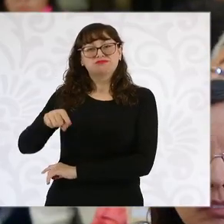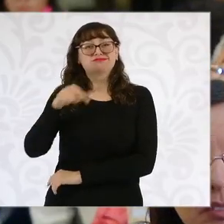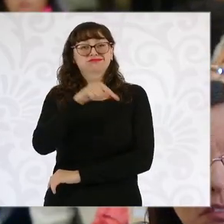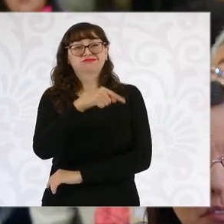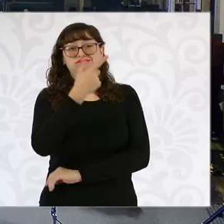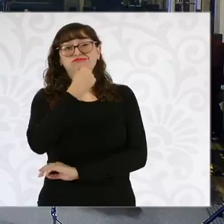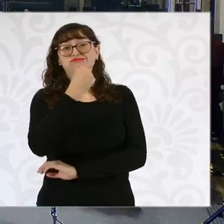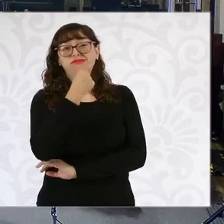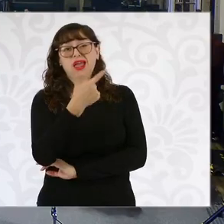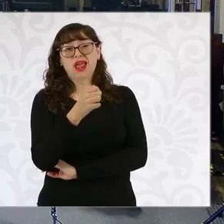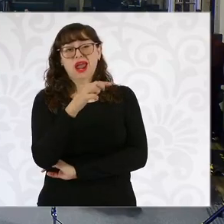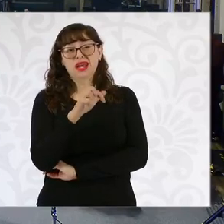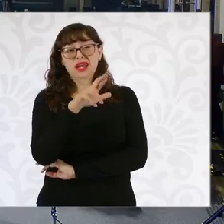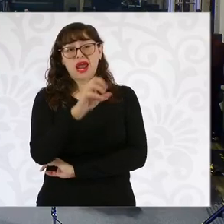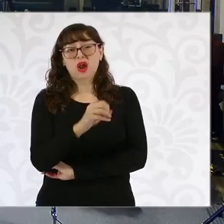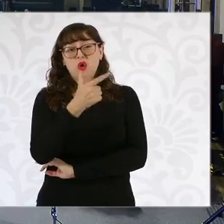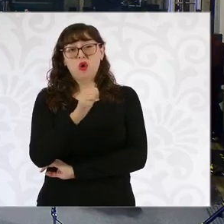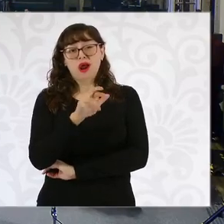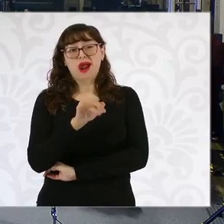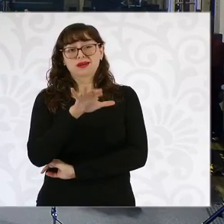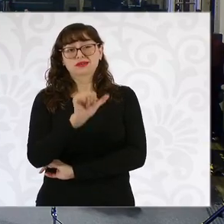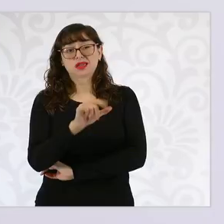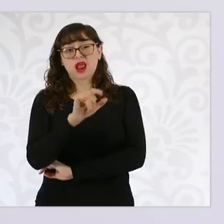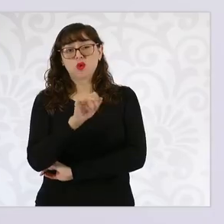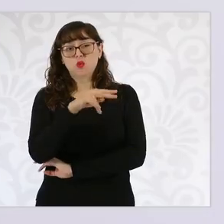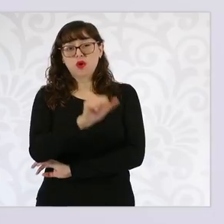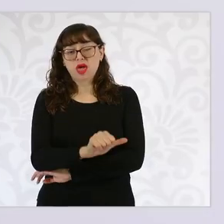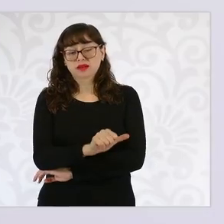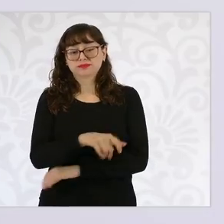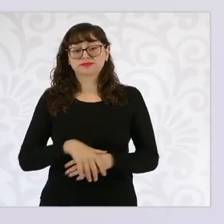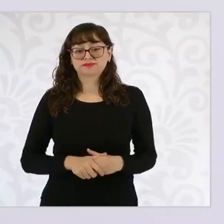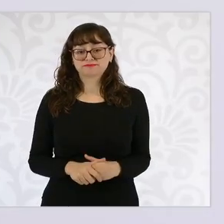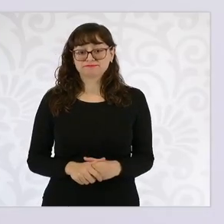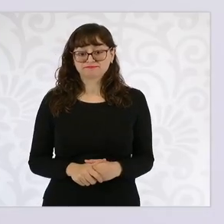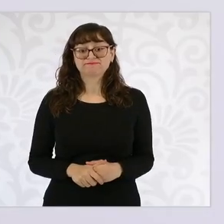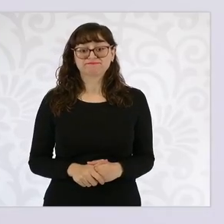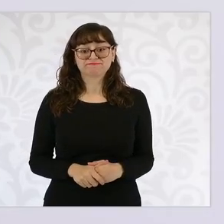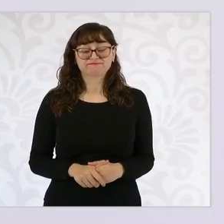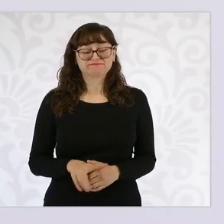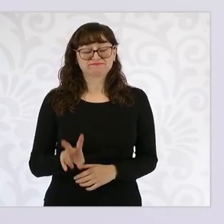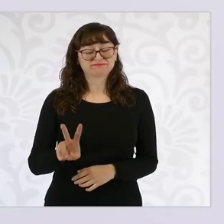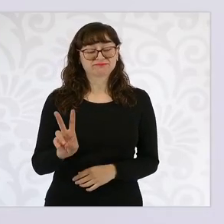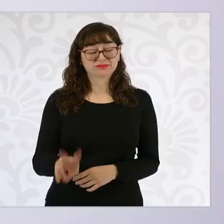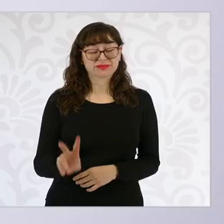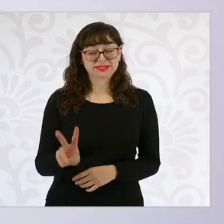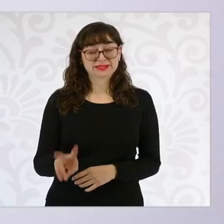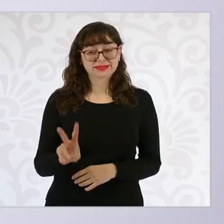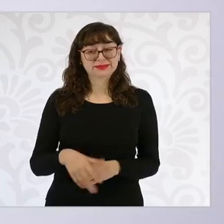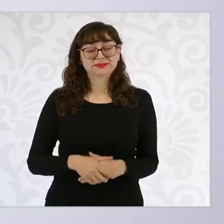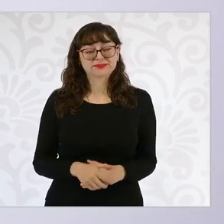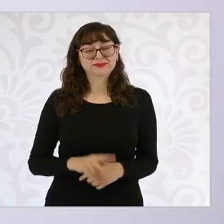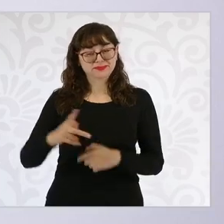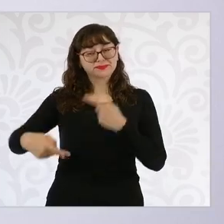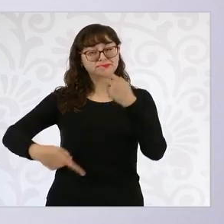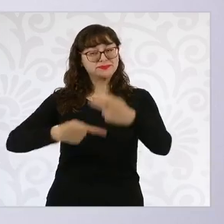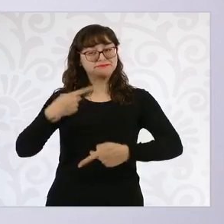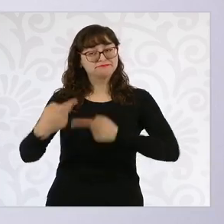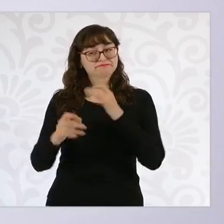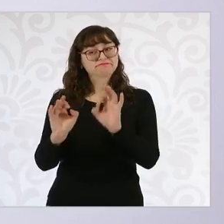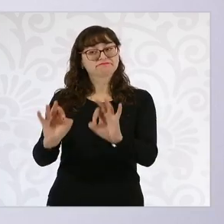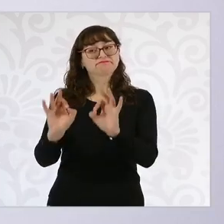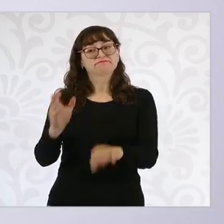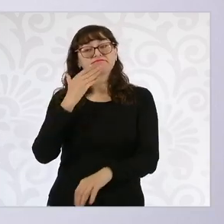García Luna? Sí, qué bueno que lo mencionas y lo vamos a revisar, vamos a revisar este caso